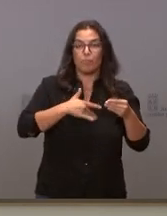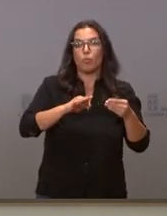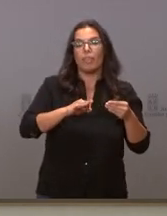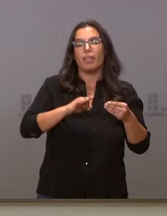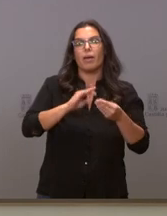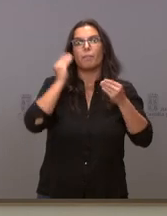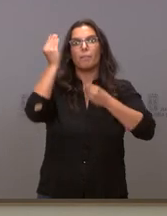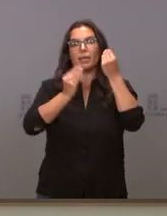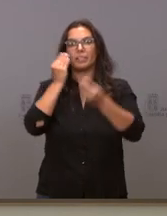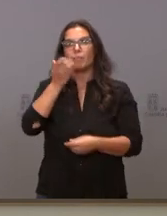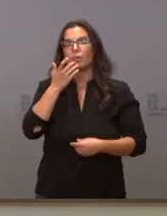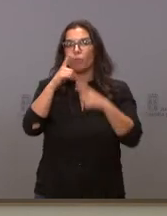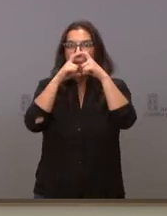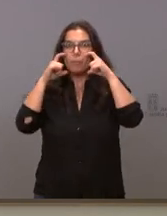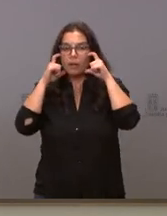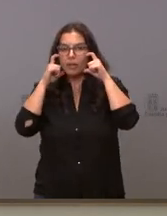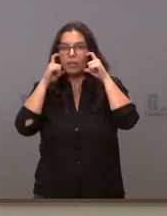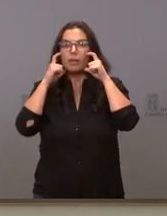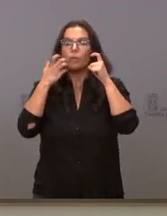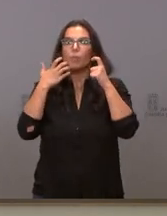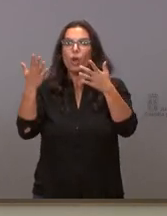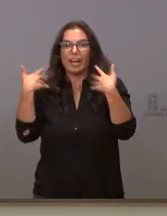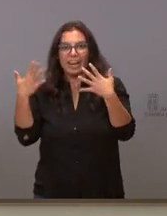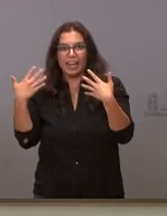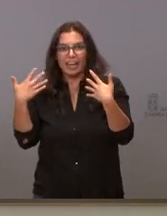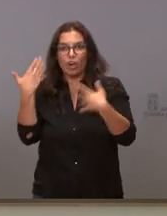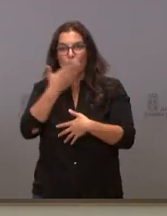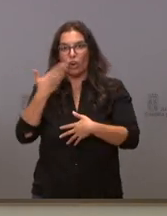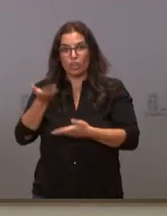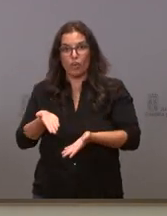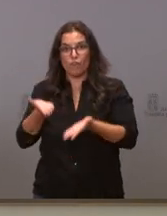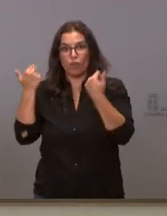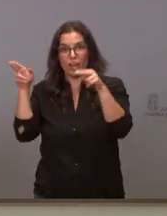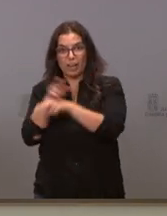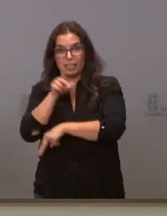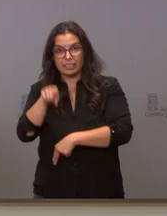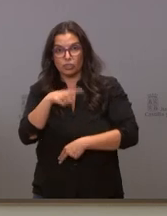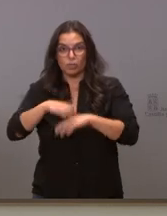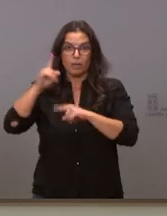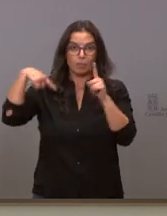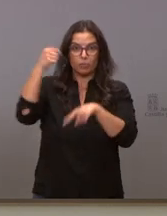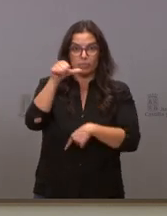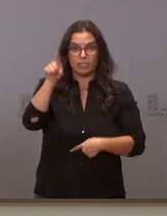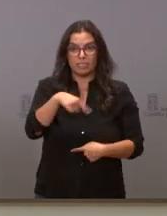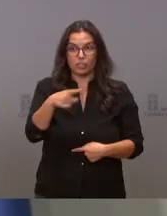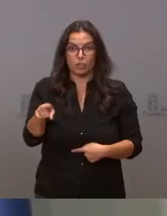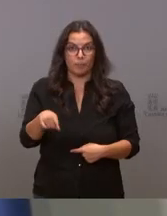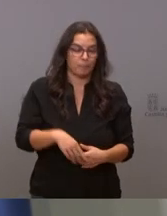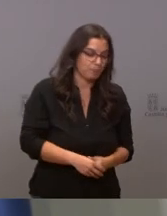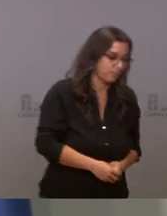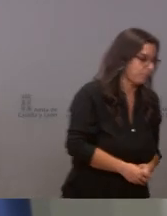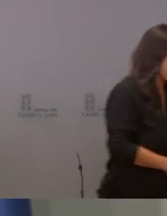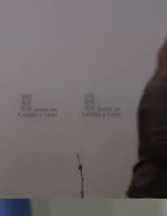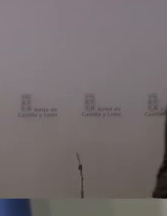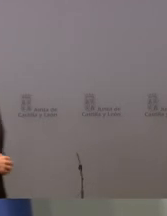como lo de la retirada de las mascarillas en los recreos, en los colegios. No sé si eso sería efectivo ya también a partir de la próxima semana. Aún estamos